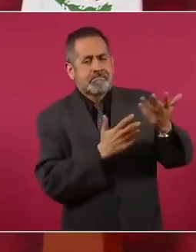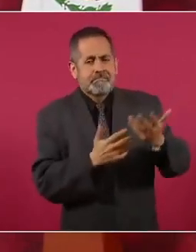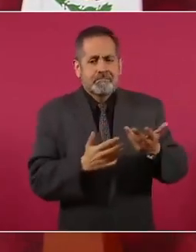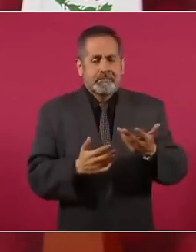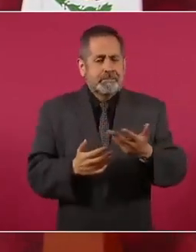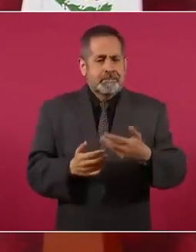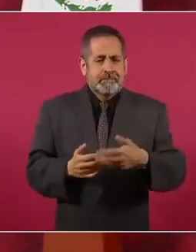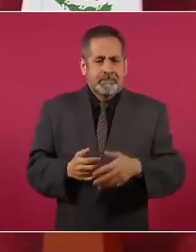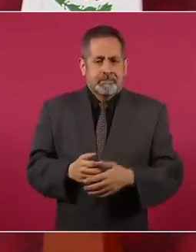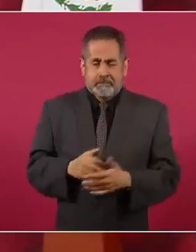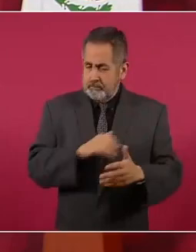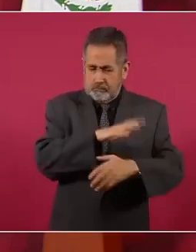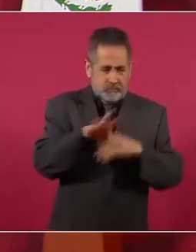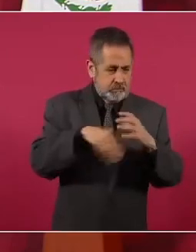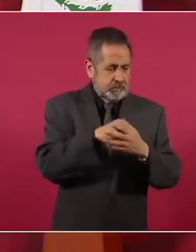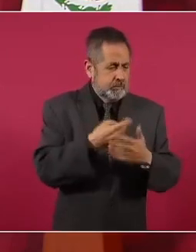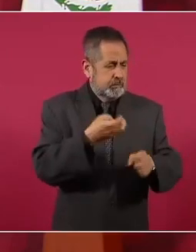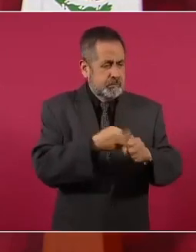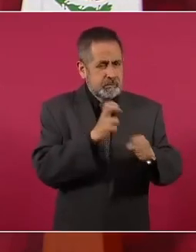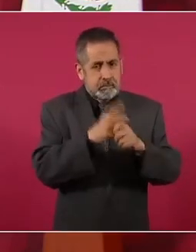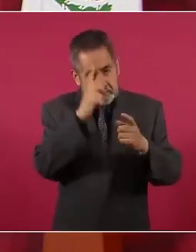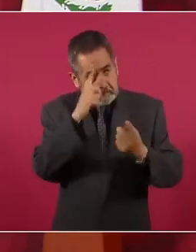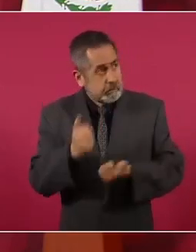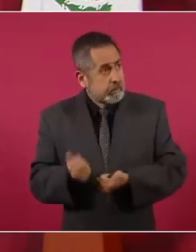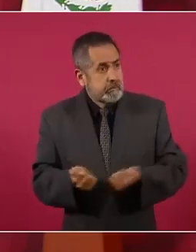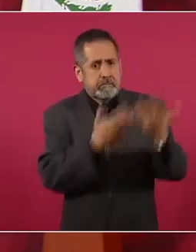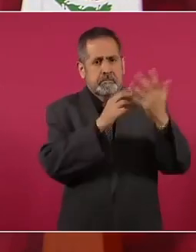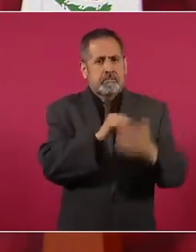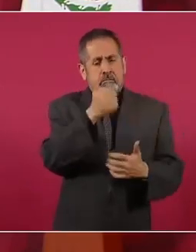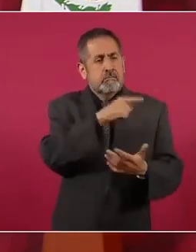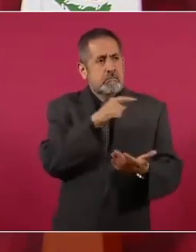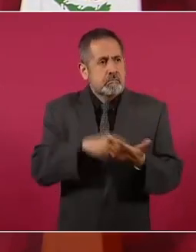toda la cerveza para exportación.